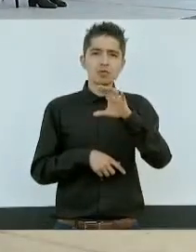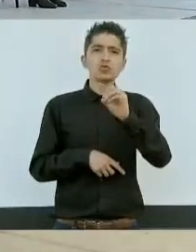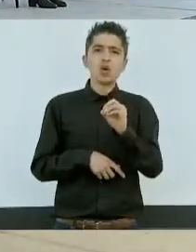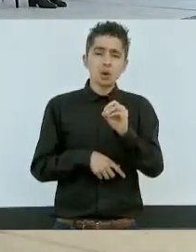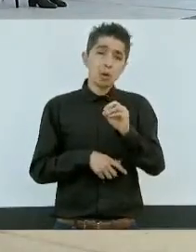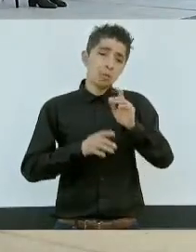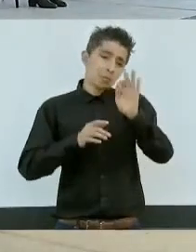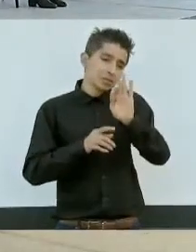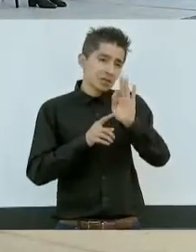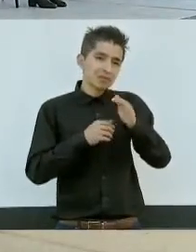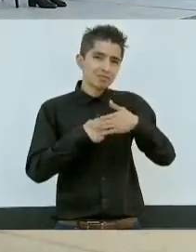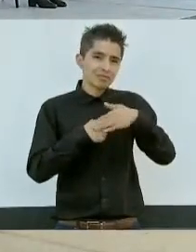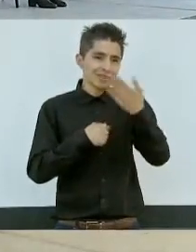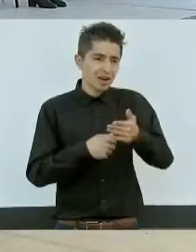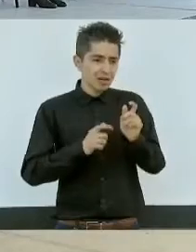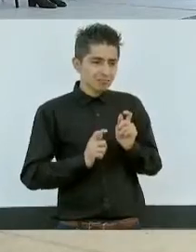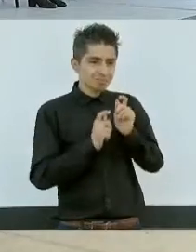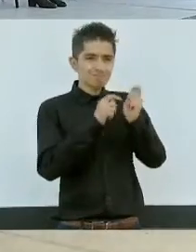nombramiento correspondiente.